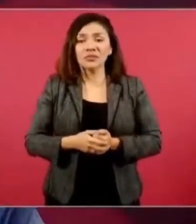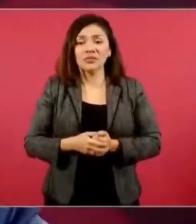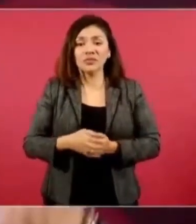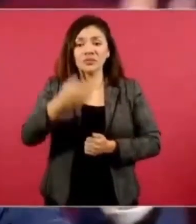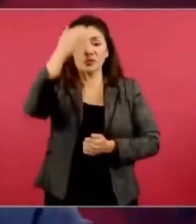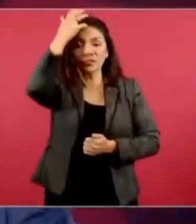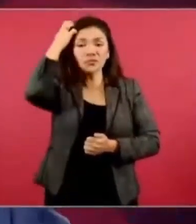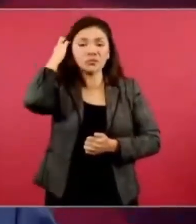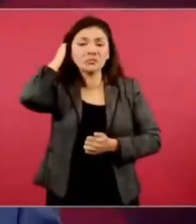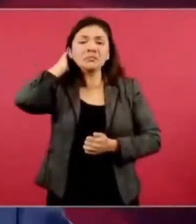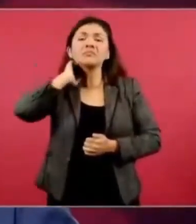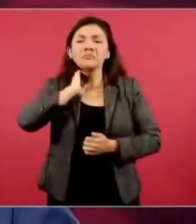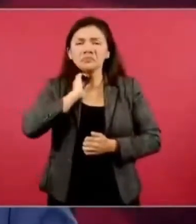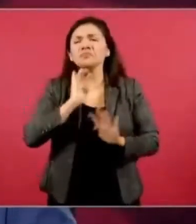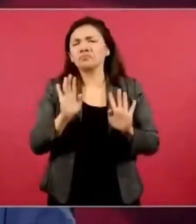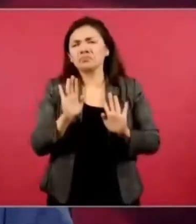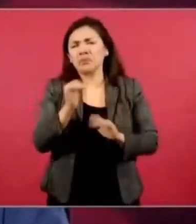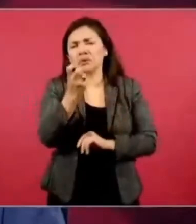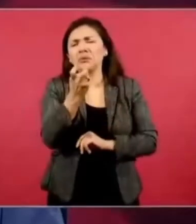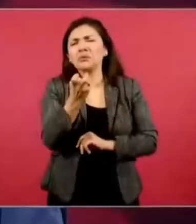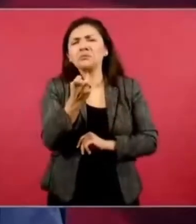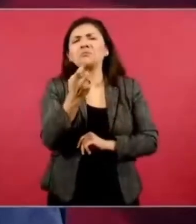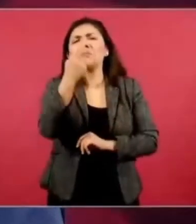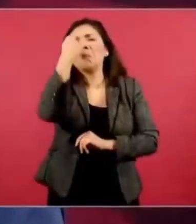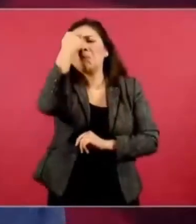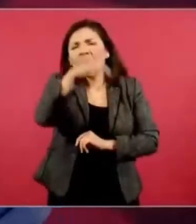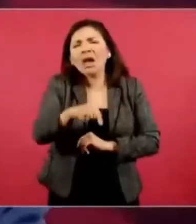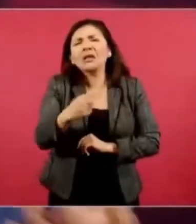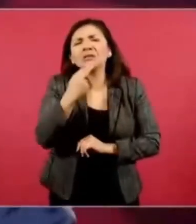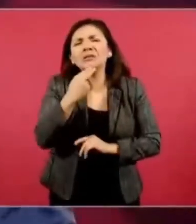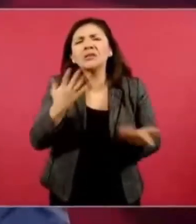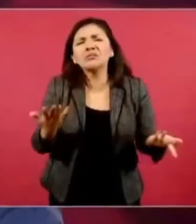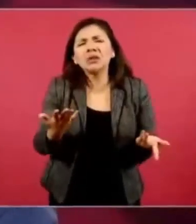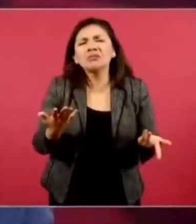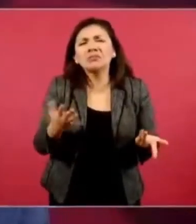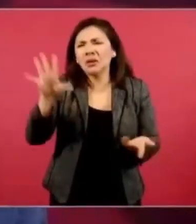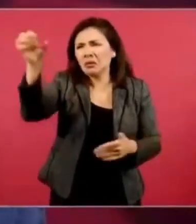¿Para qué? qué? Todo eso.